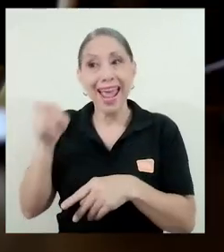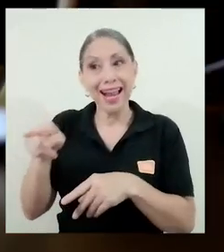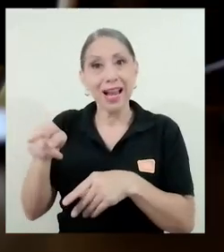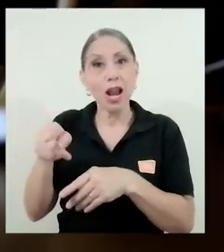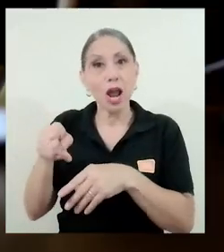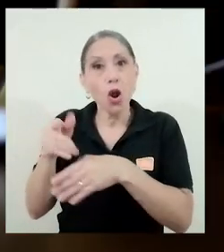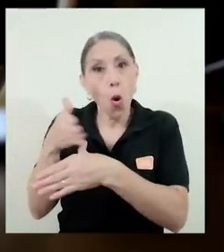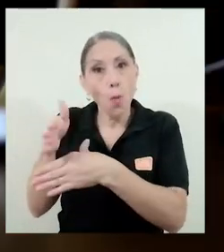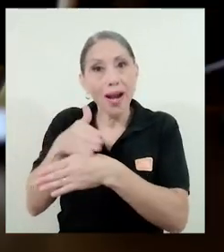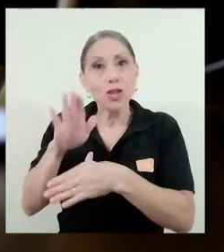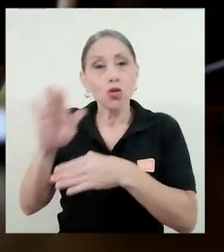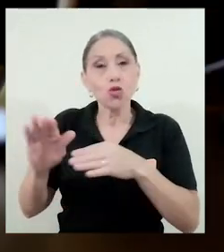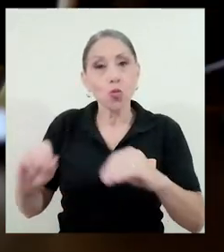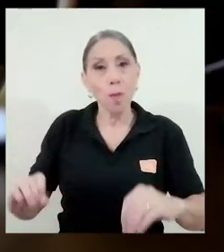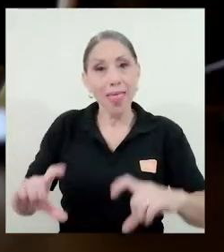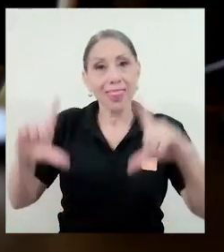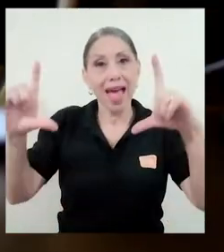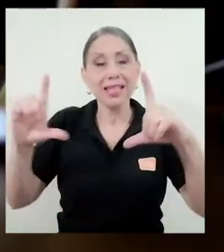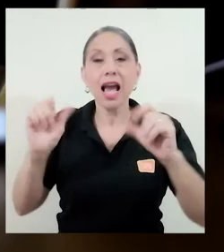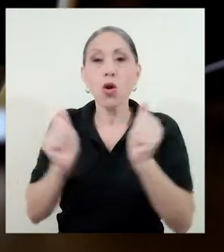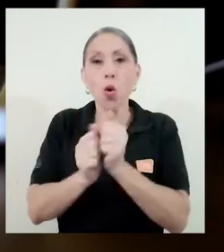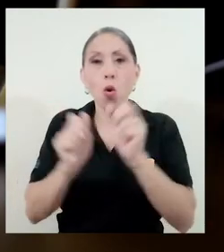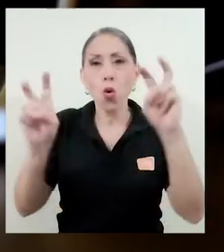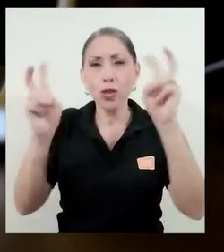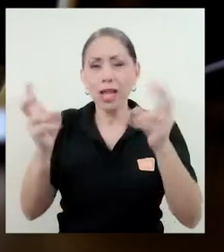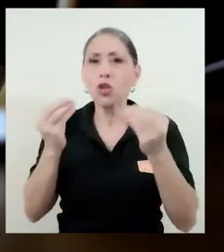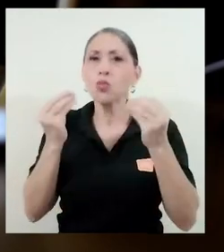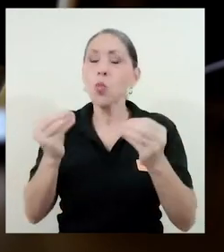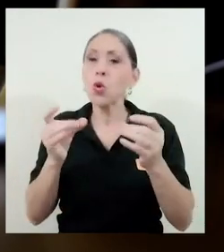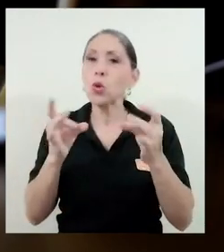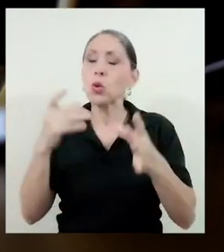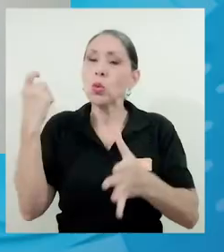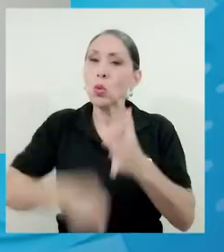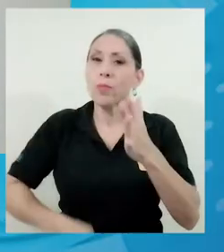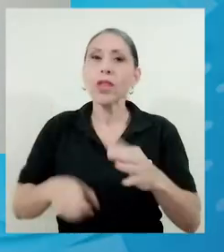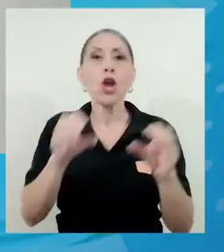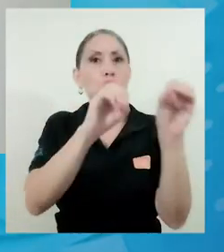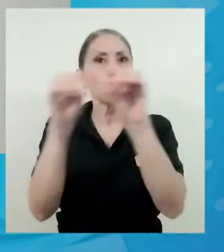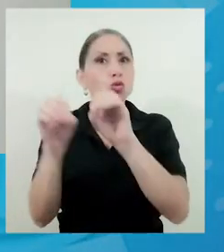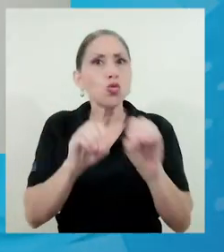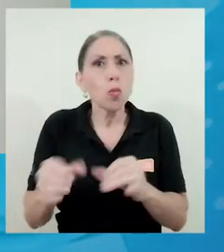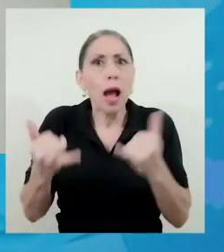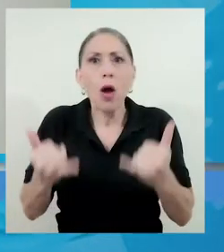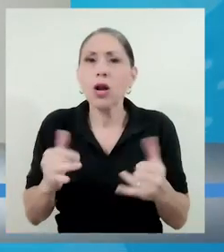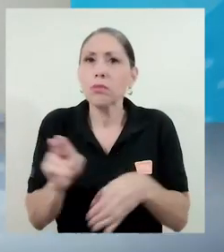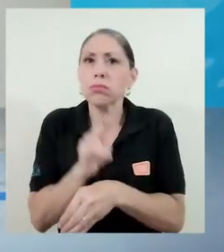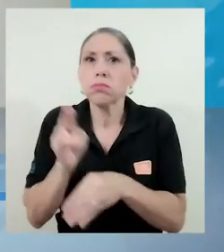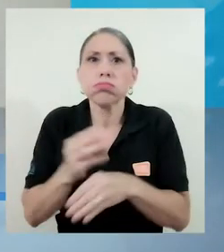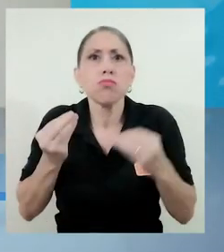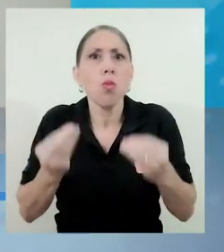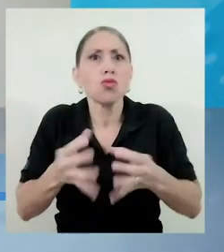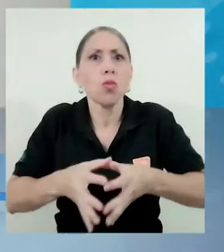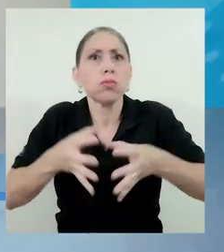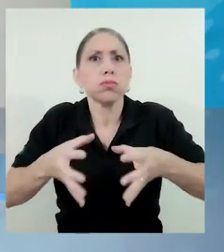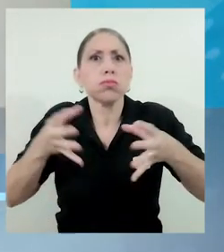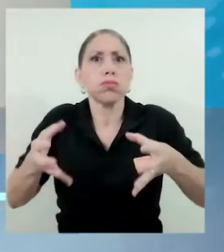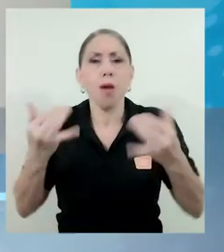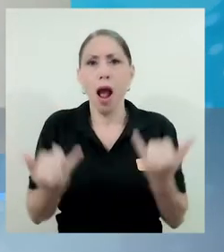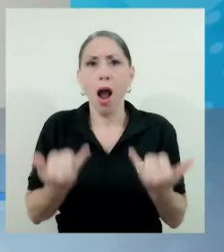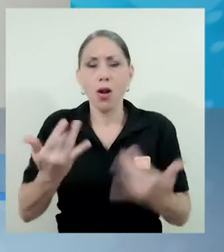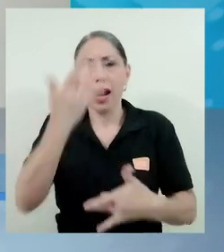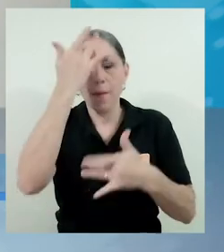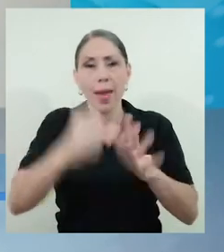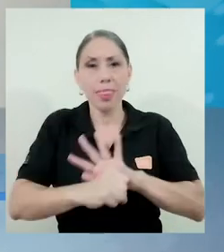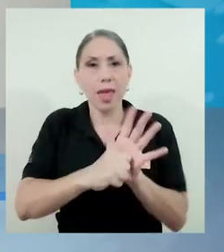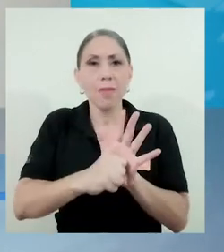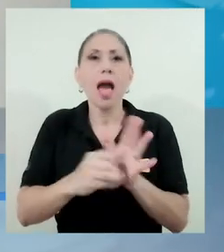y era contenido que era bastante grotesco. Zoom ha tenido un auge muy grande digamos por esta